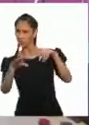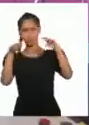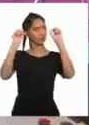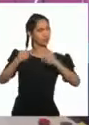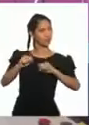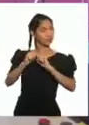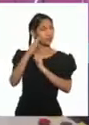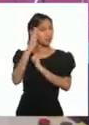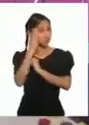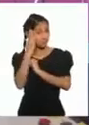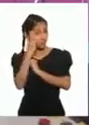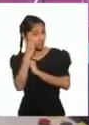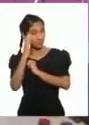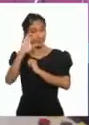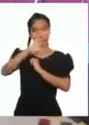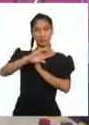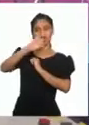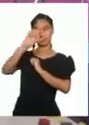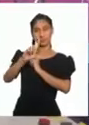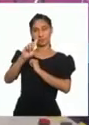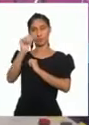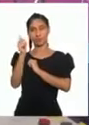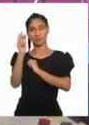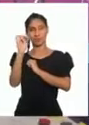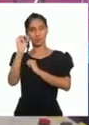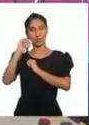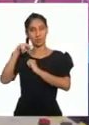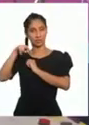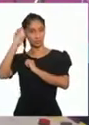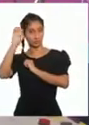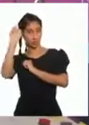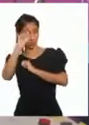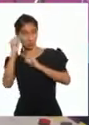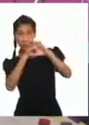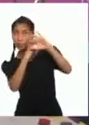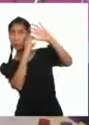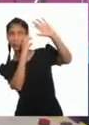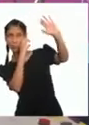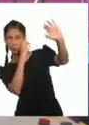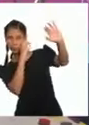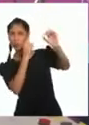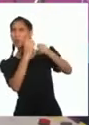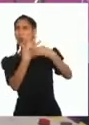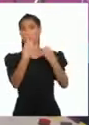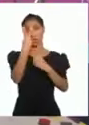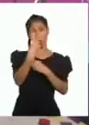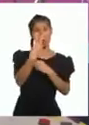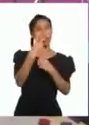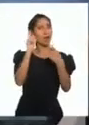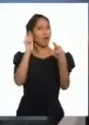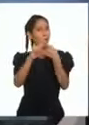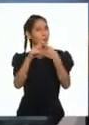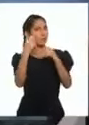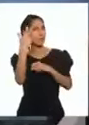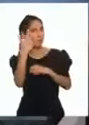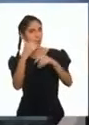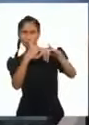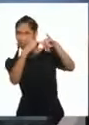¿Sabías que los clarines suelen medir de dos a tres metros de largo?